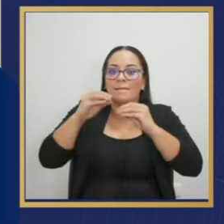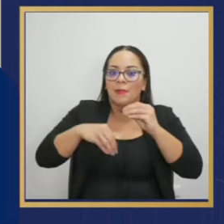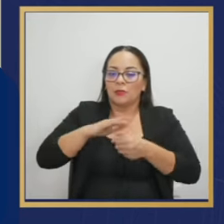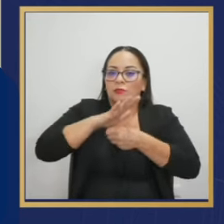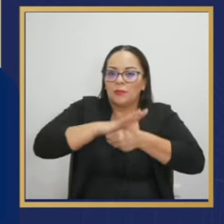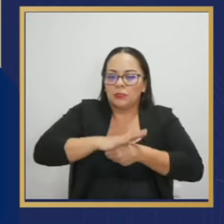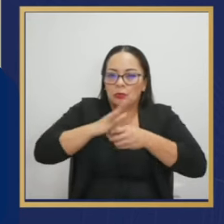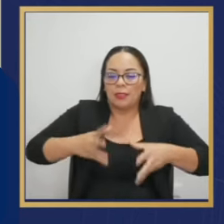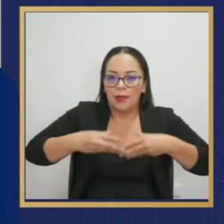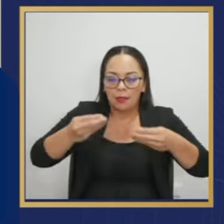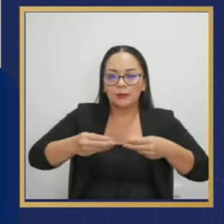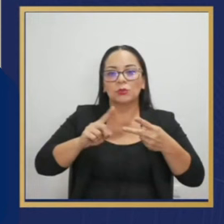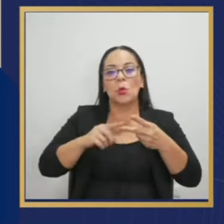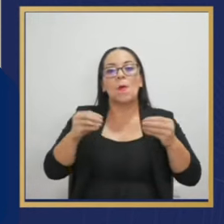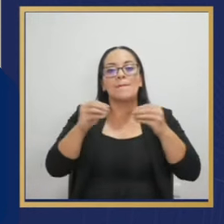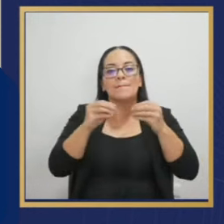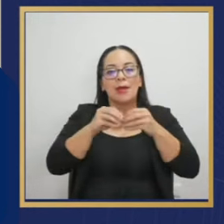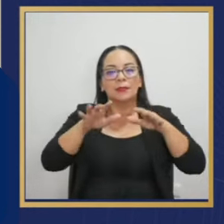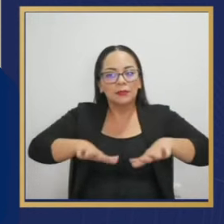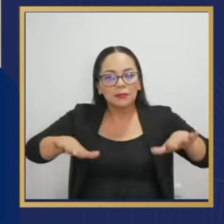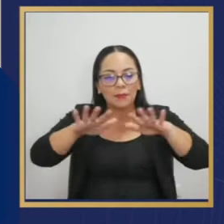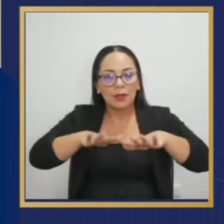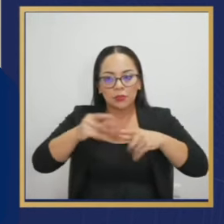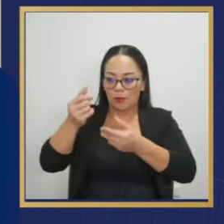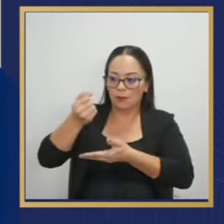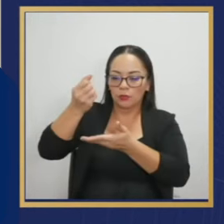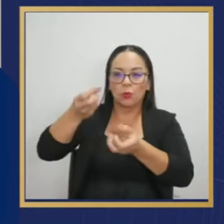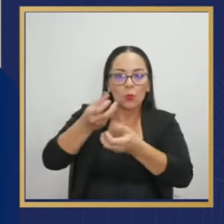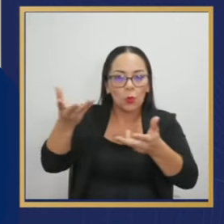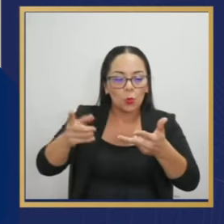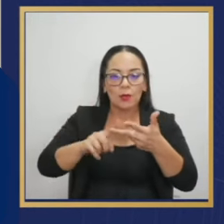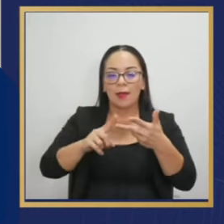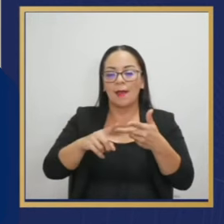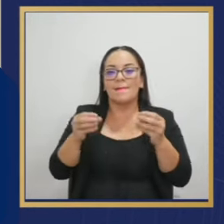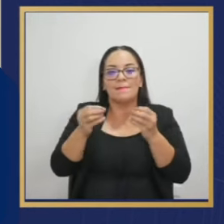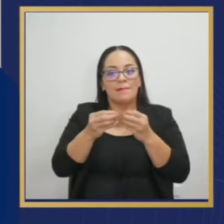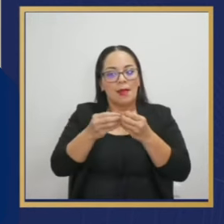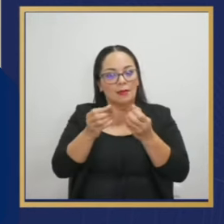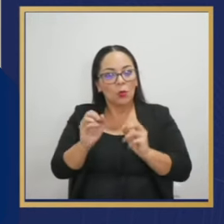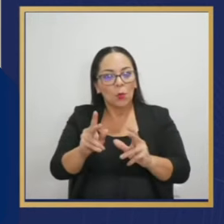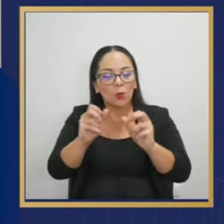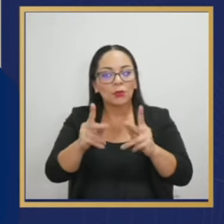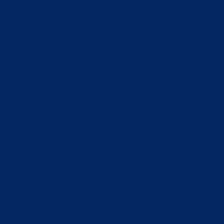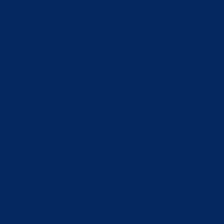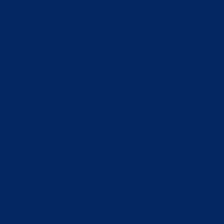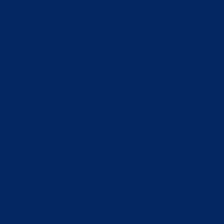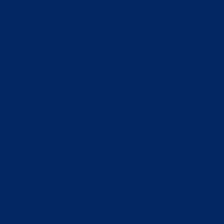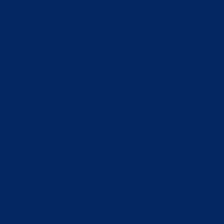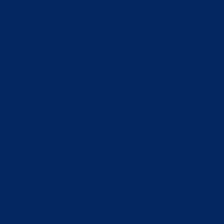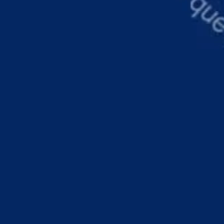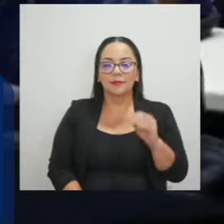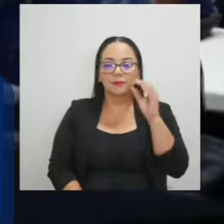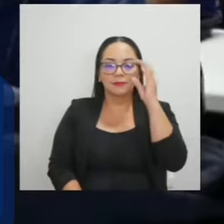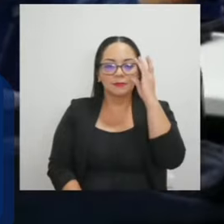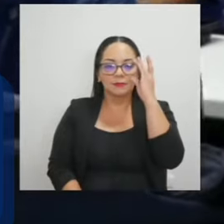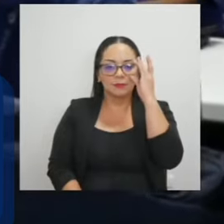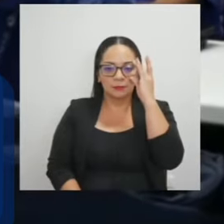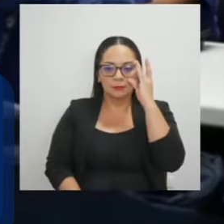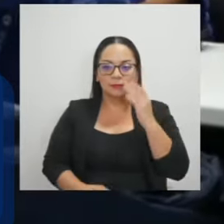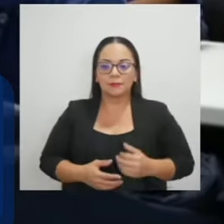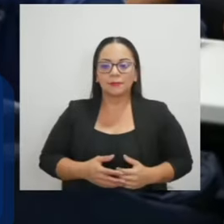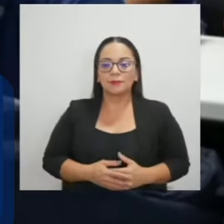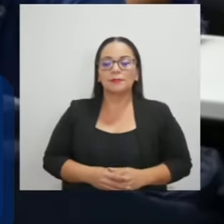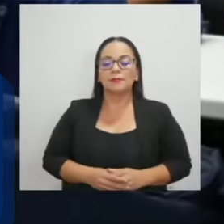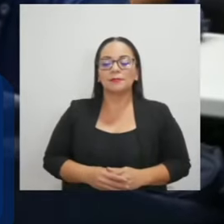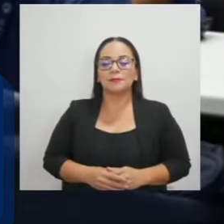espacio para poder hacer inversión pública, más espacio para poder acometer gasto social. 25